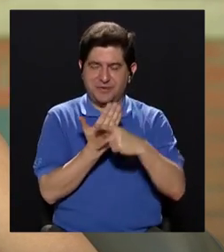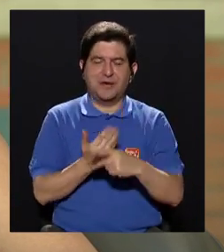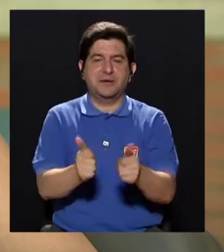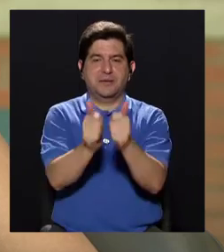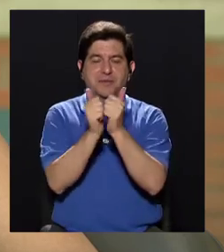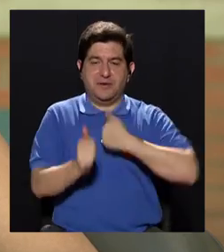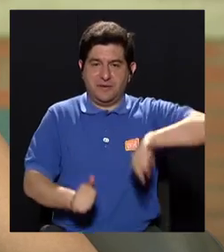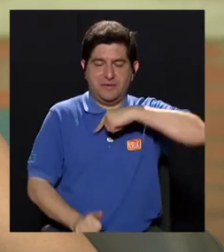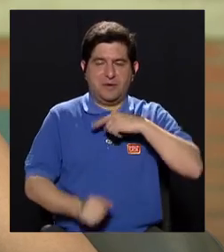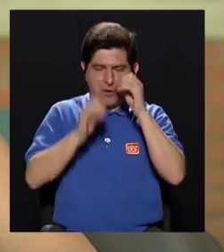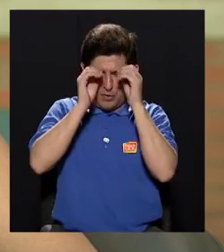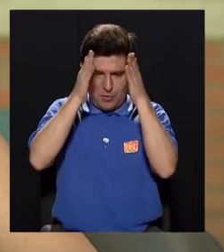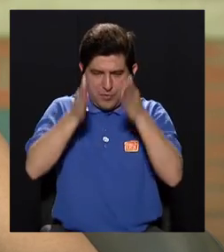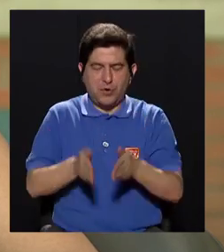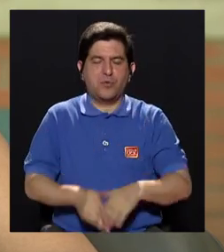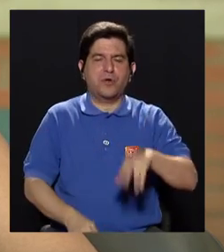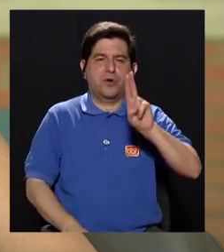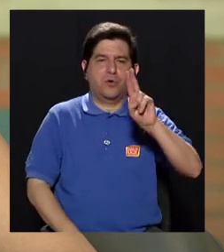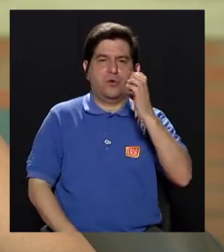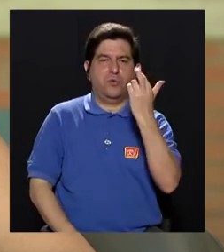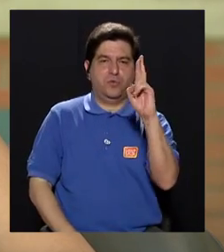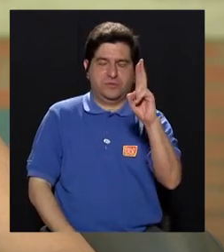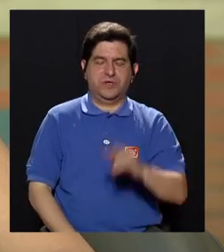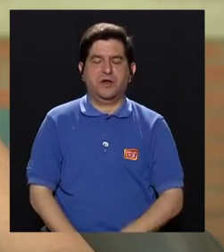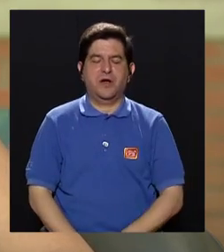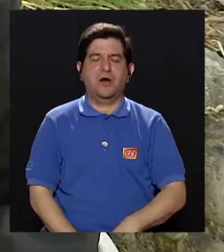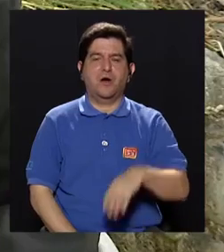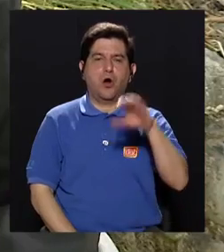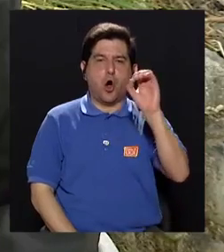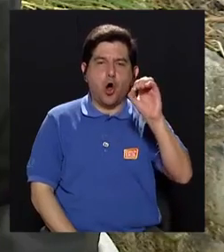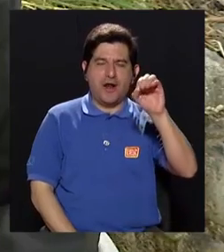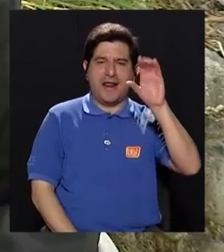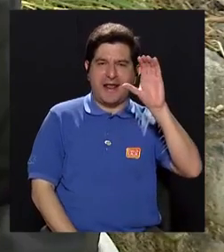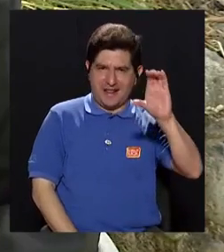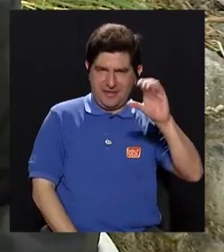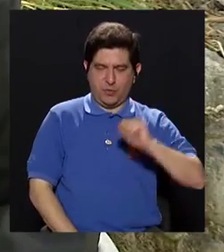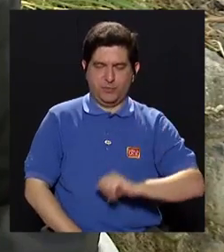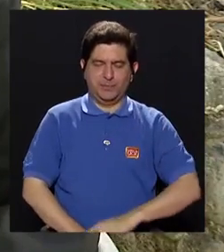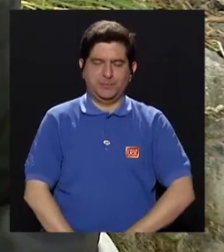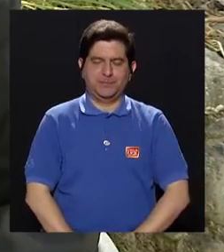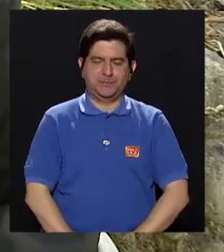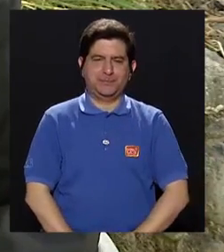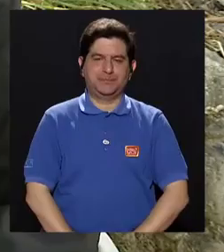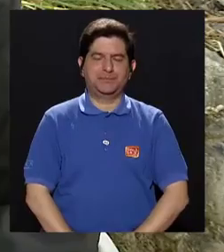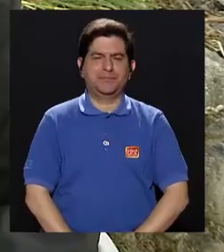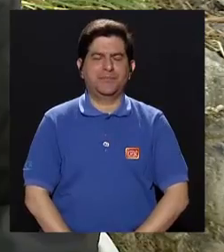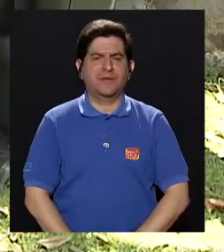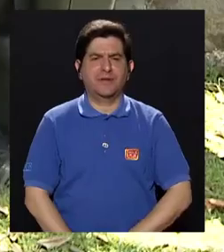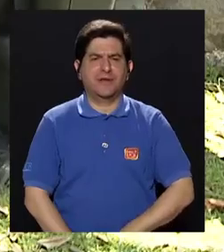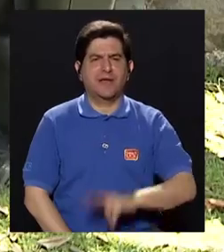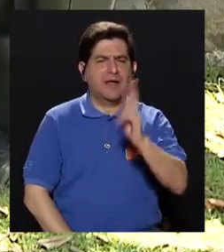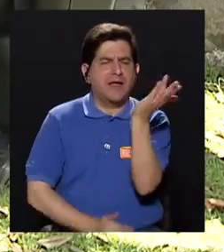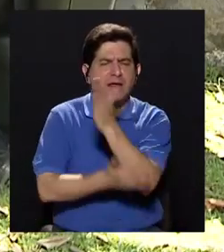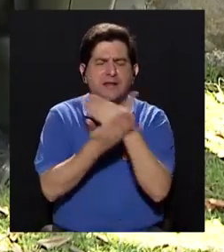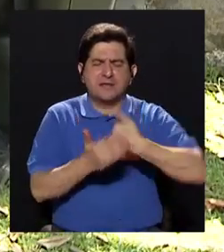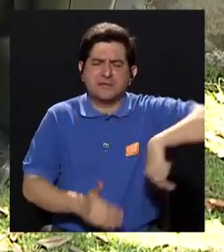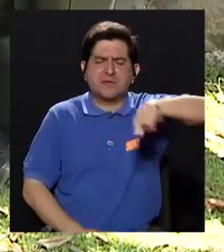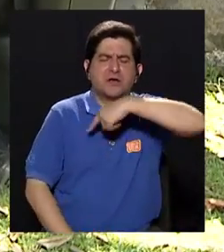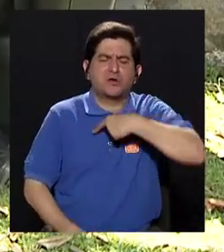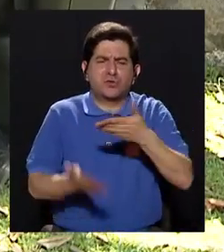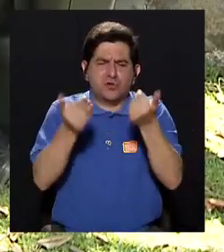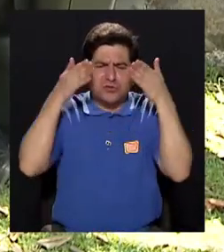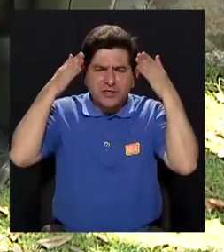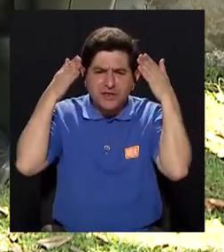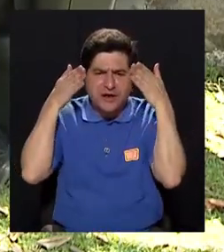Nos acompaña para ello el microbiólogo de la Universidad de Costa Rica, Olger Calderón. Don Olger, en este tercer bloque